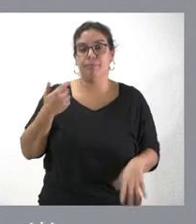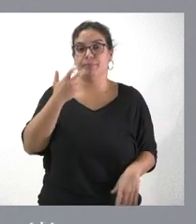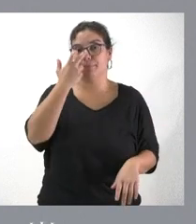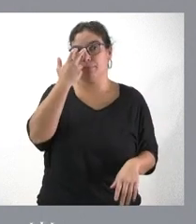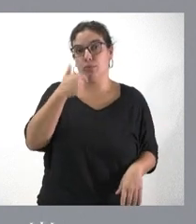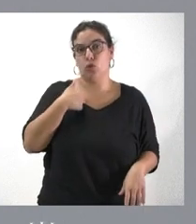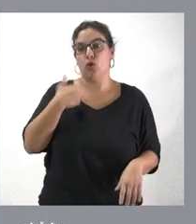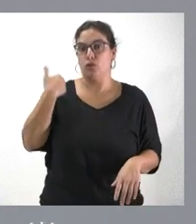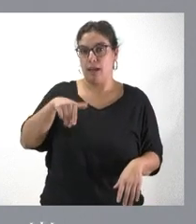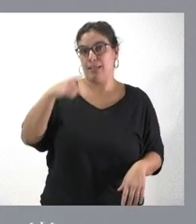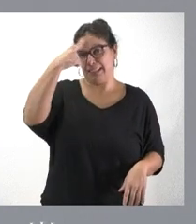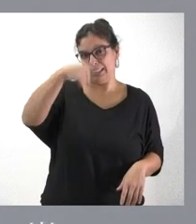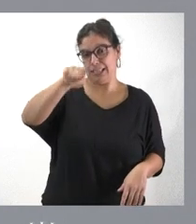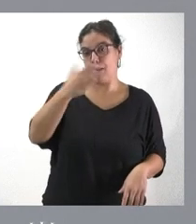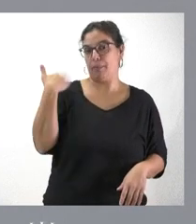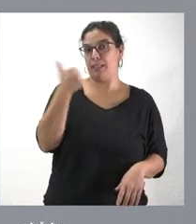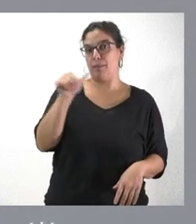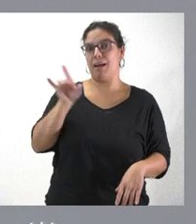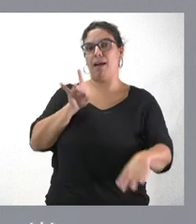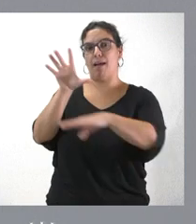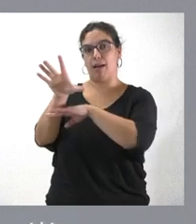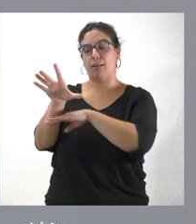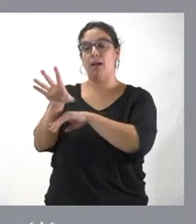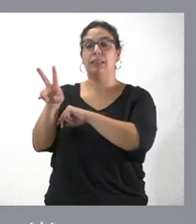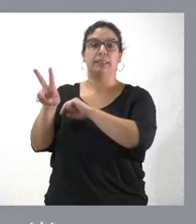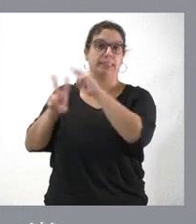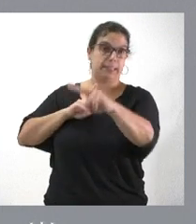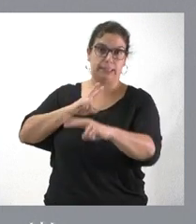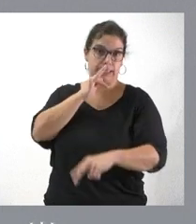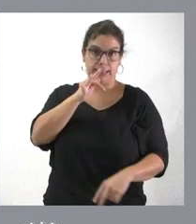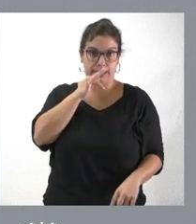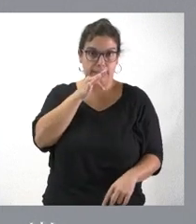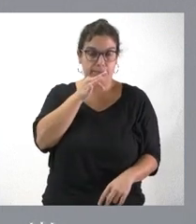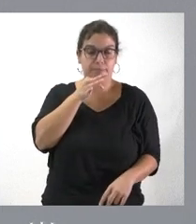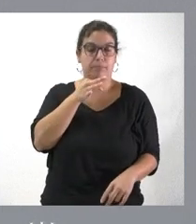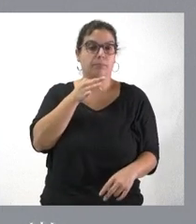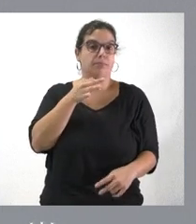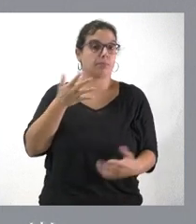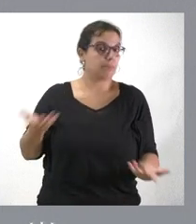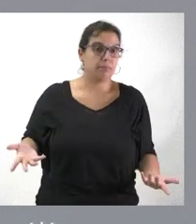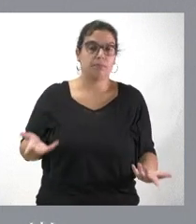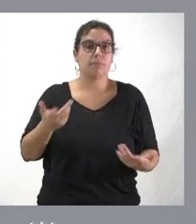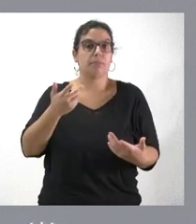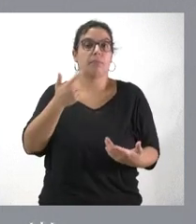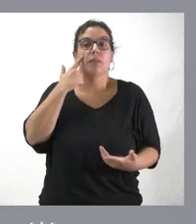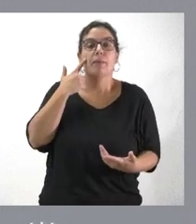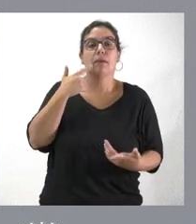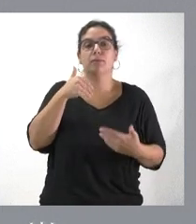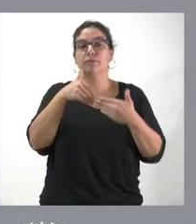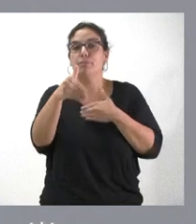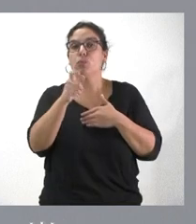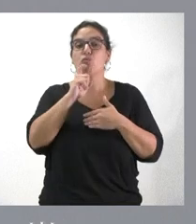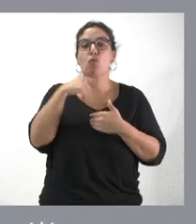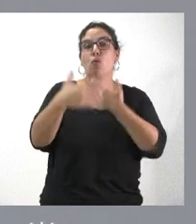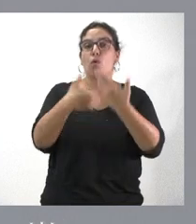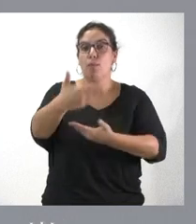envié una carta, como ustedes saben, la pasada semana. Todavía no hemos tenido respuesta y vamos a ver en qué medida evoluciona